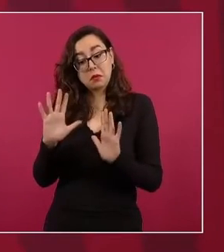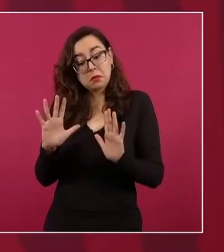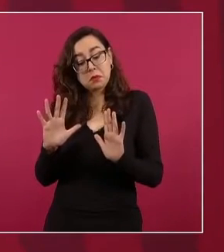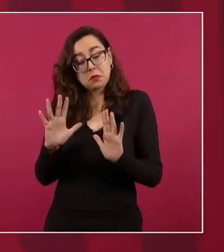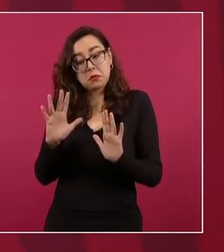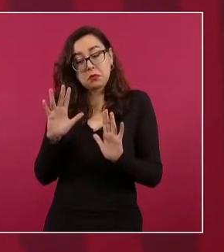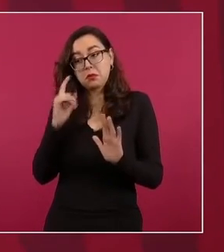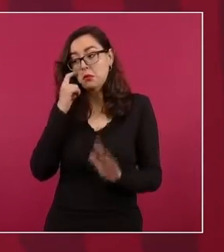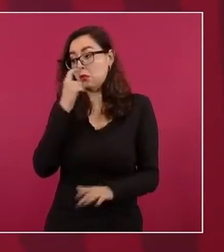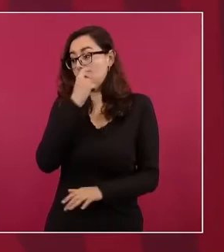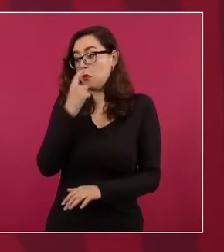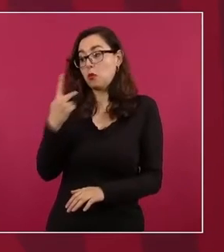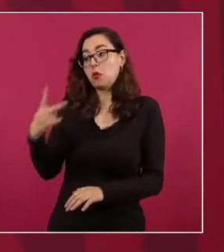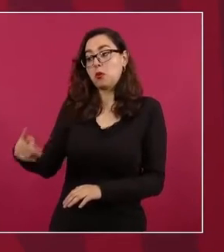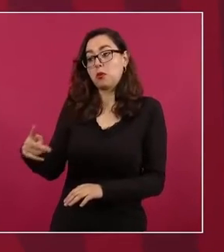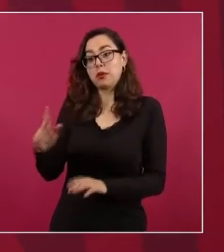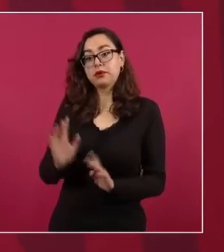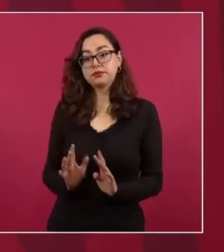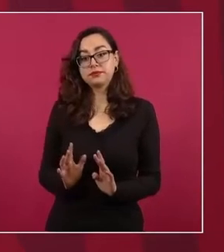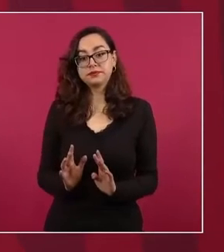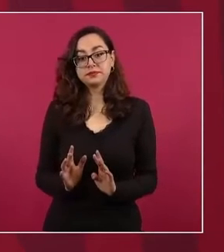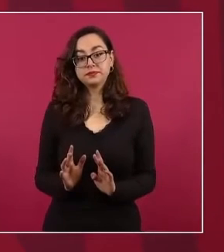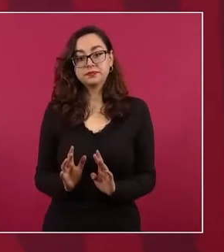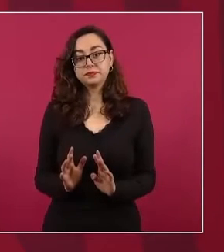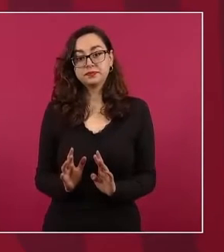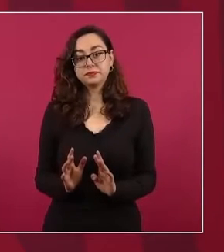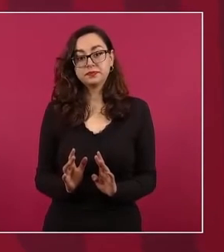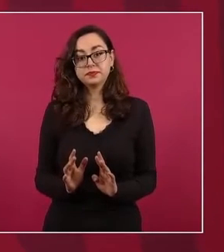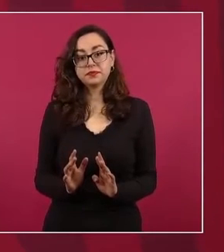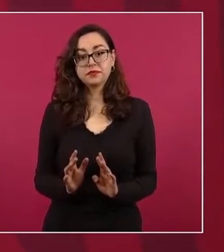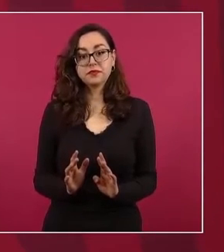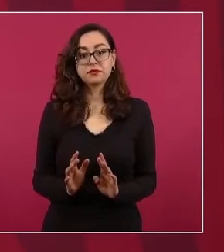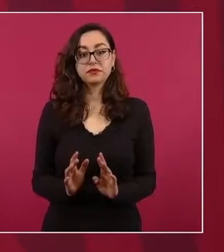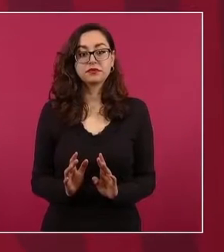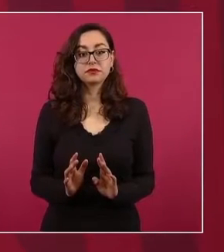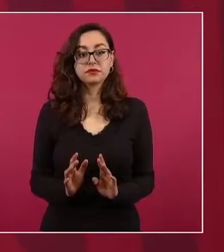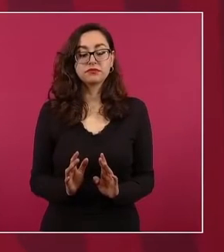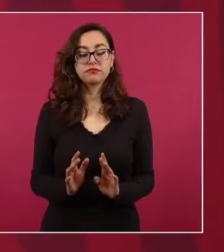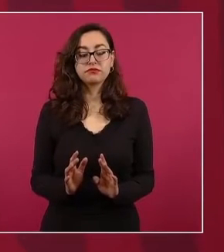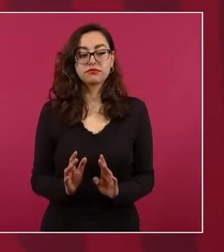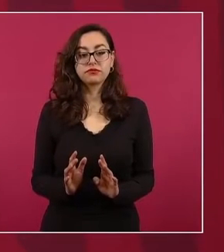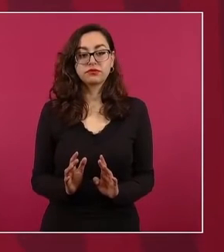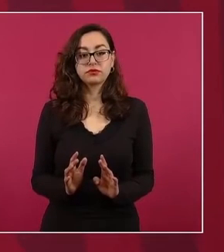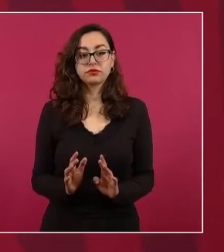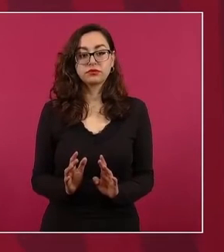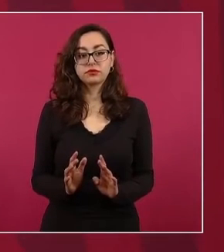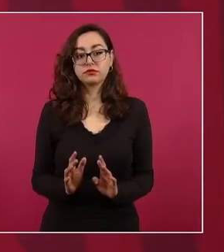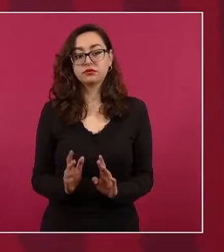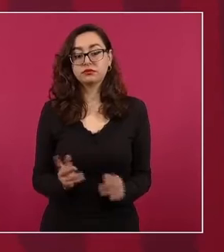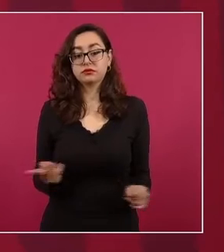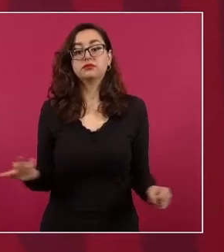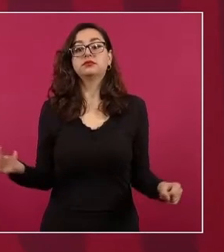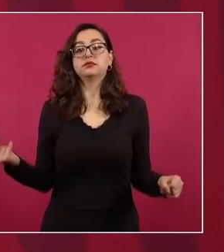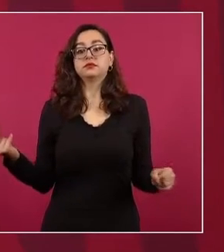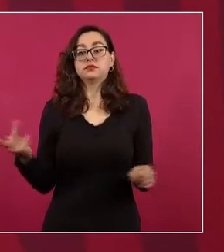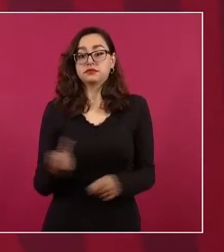porque de lo contrario va a seguir